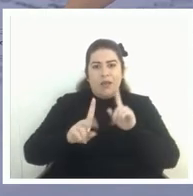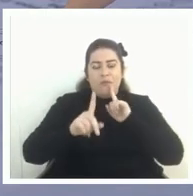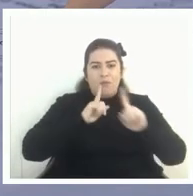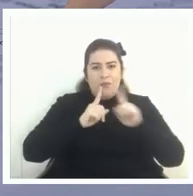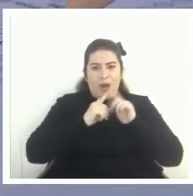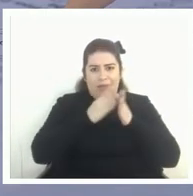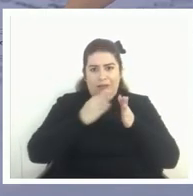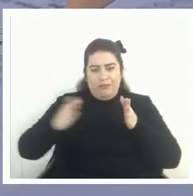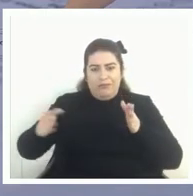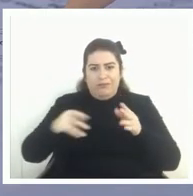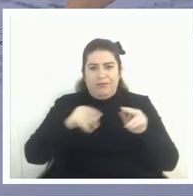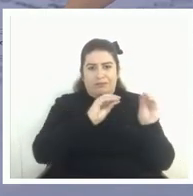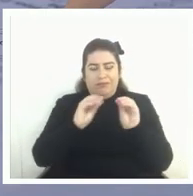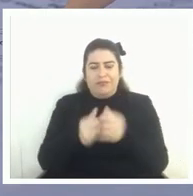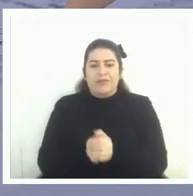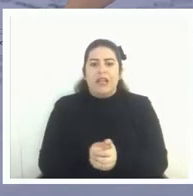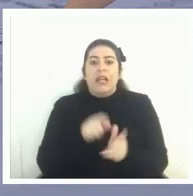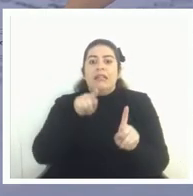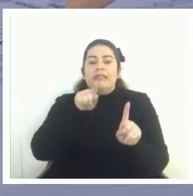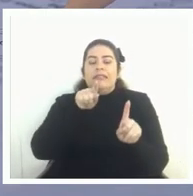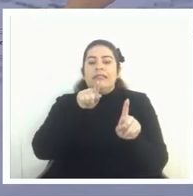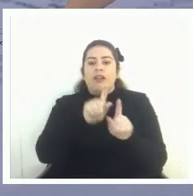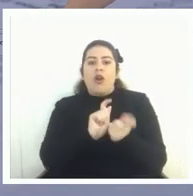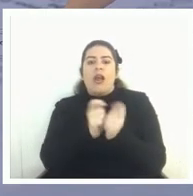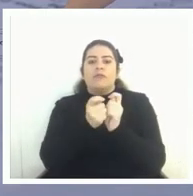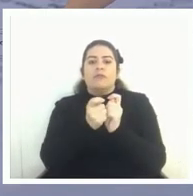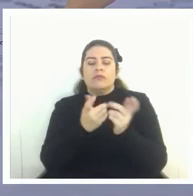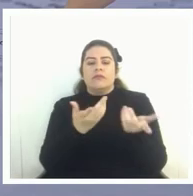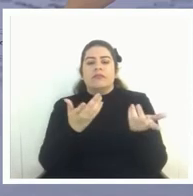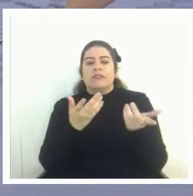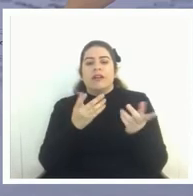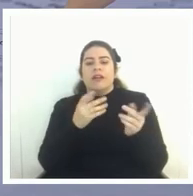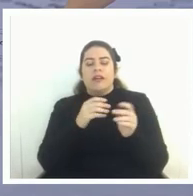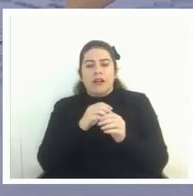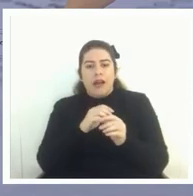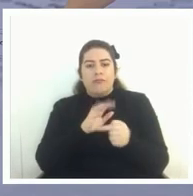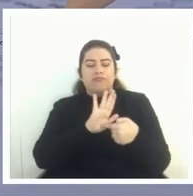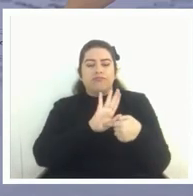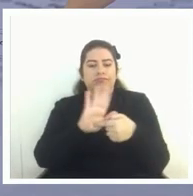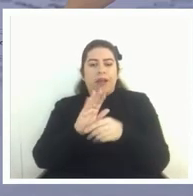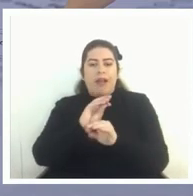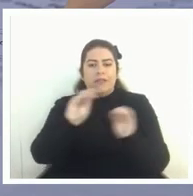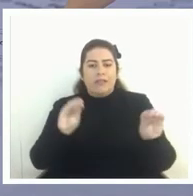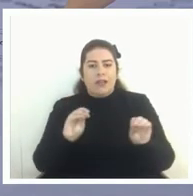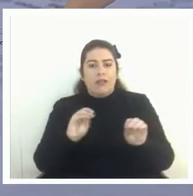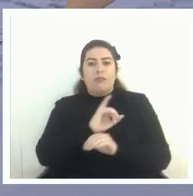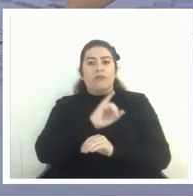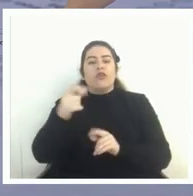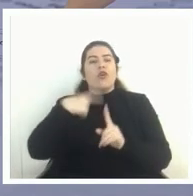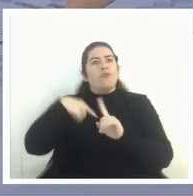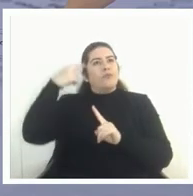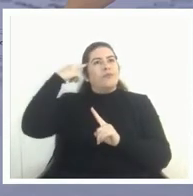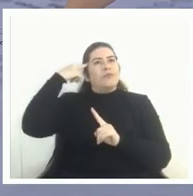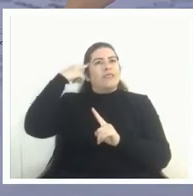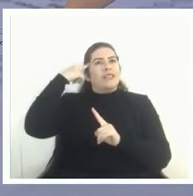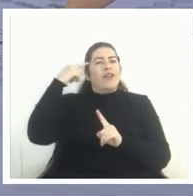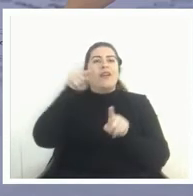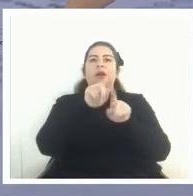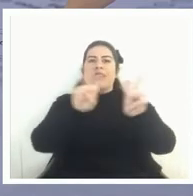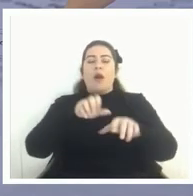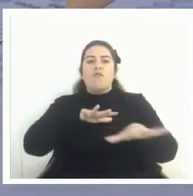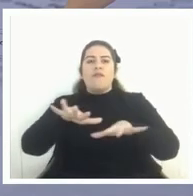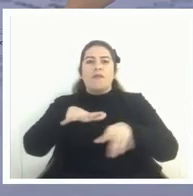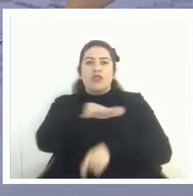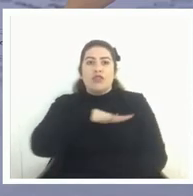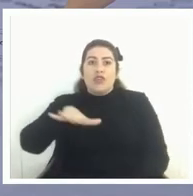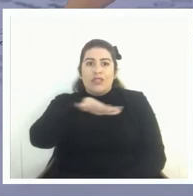los cambios se anunciaron después y muchas personas pensaron que era una respuesta a la presión social yo creo que la presión social